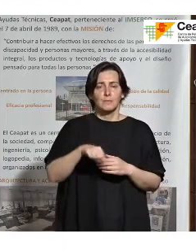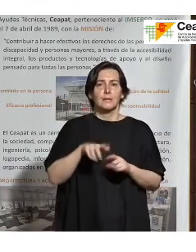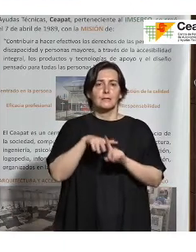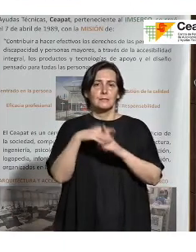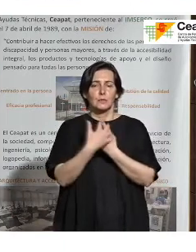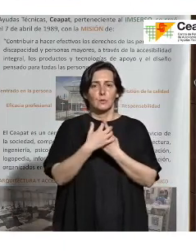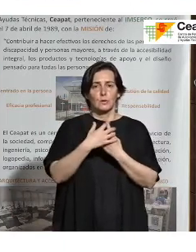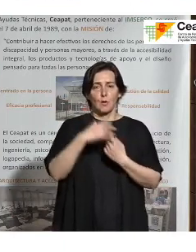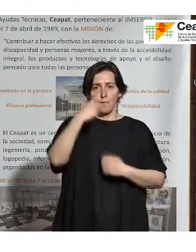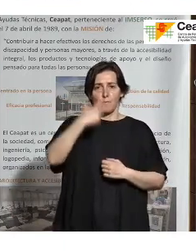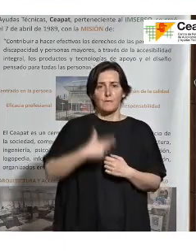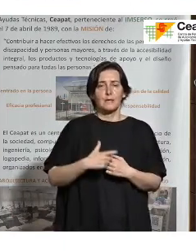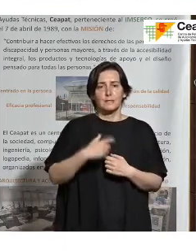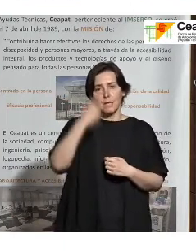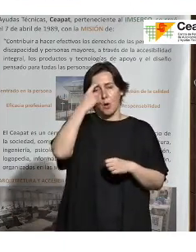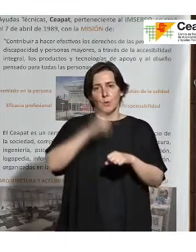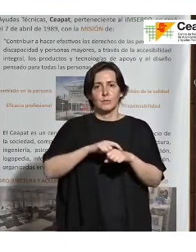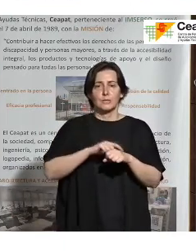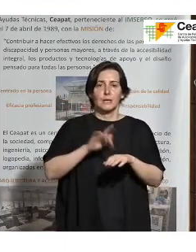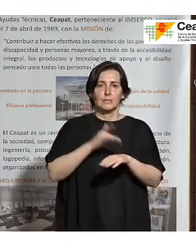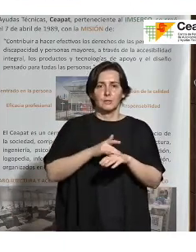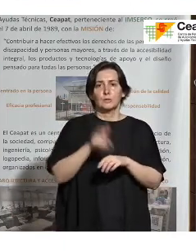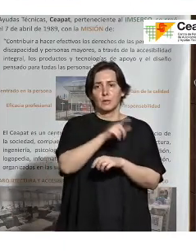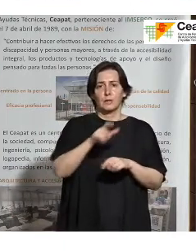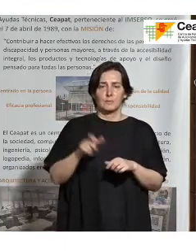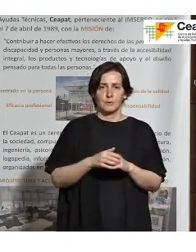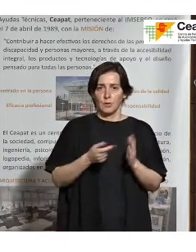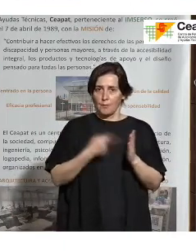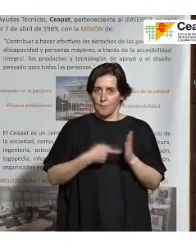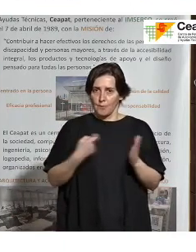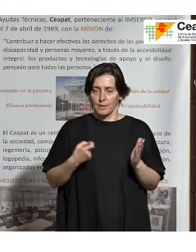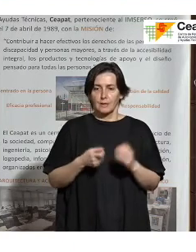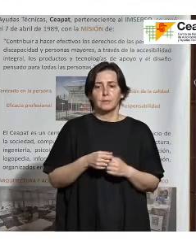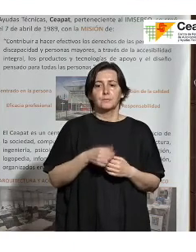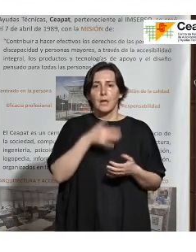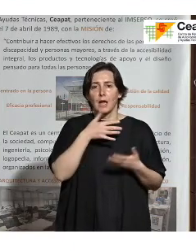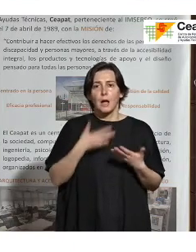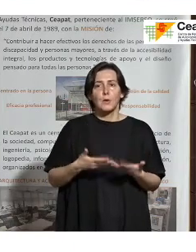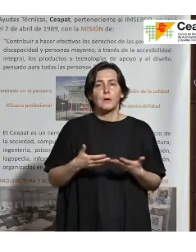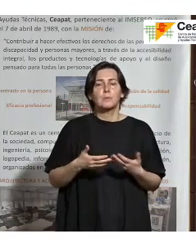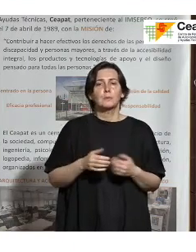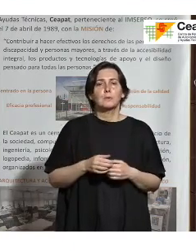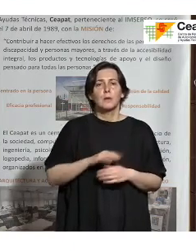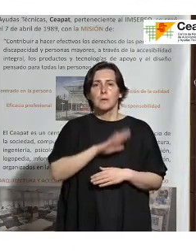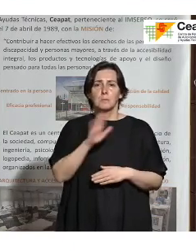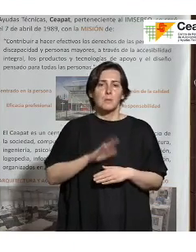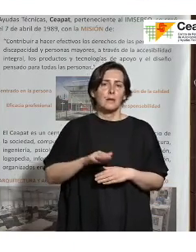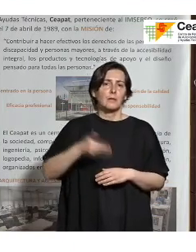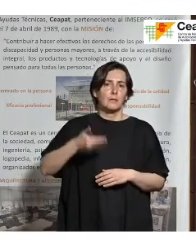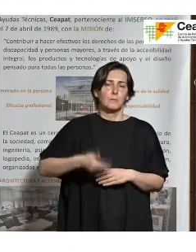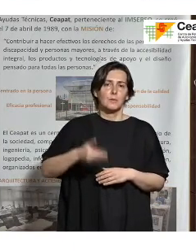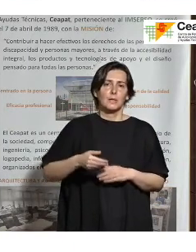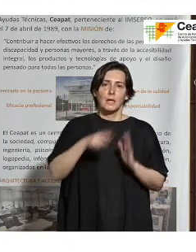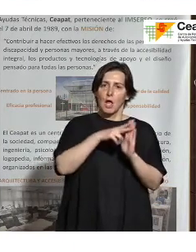física, psíquica o sensorial de la persona. Por lo tanto, ahora mismo nos parecía clave que una norma no